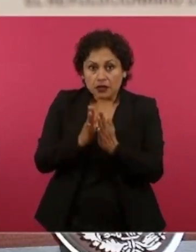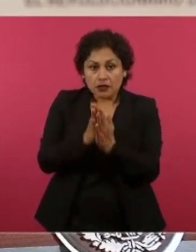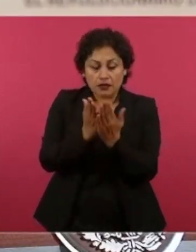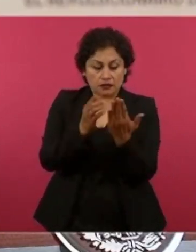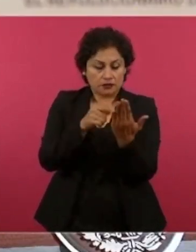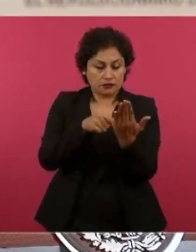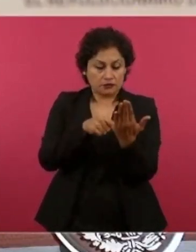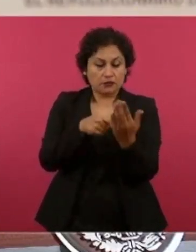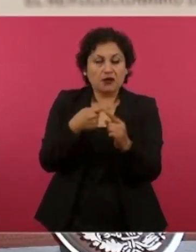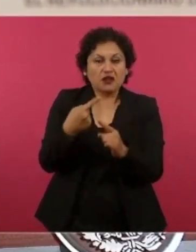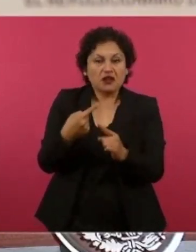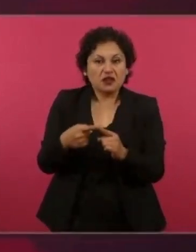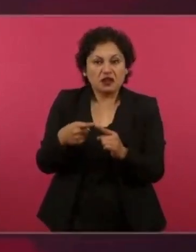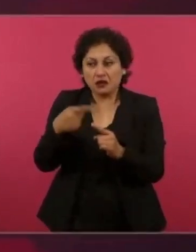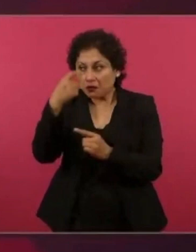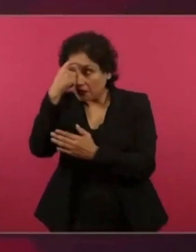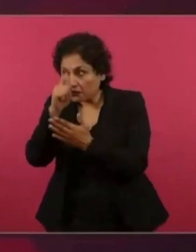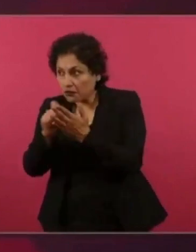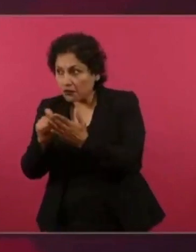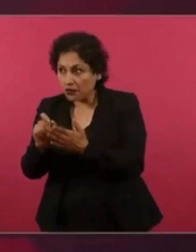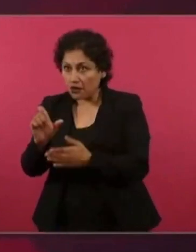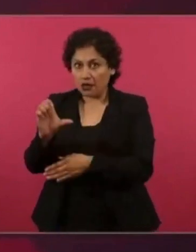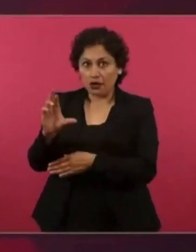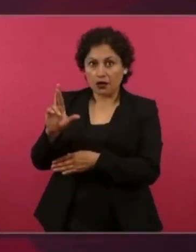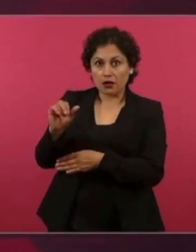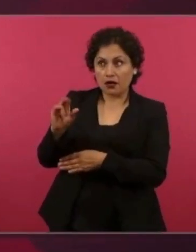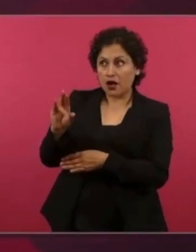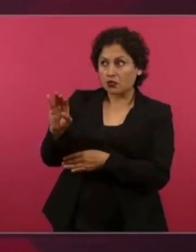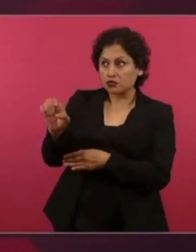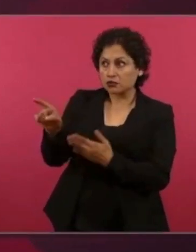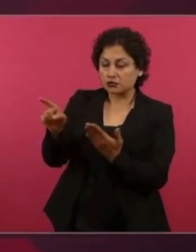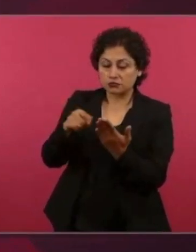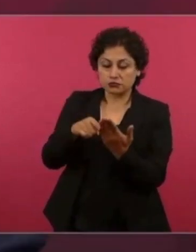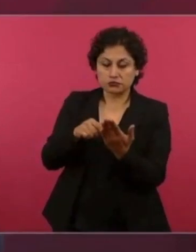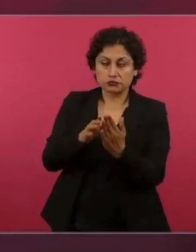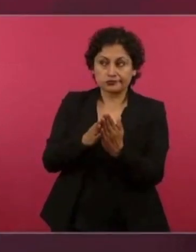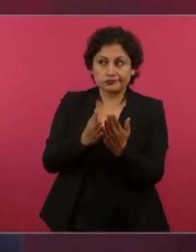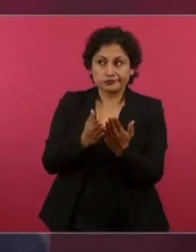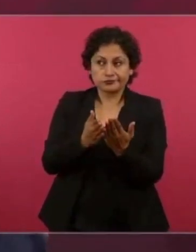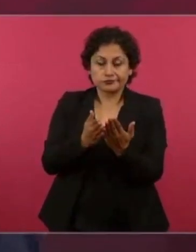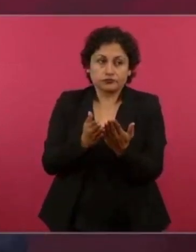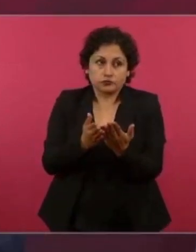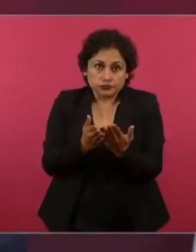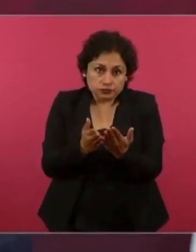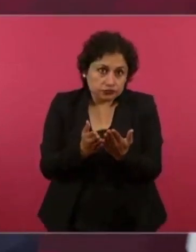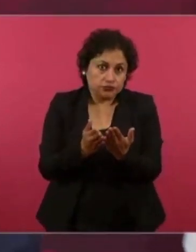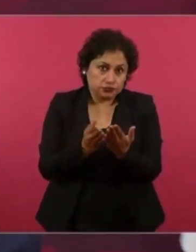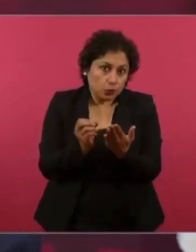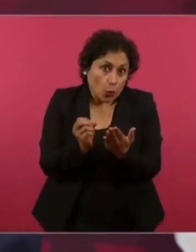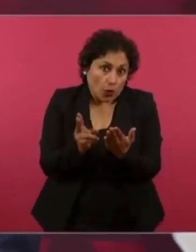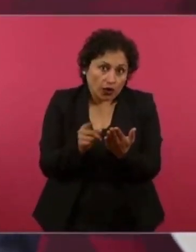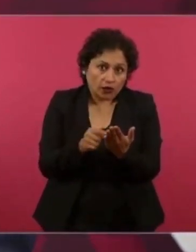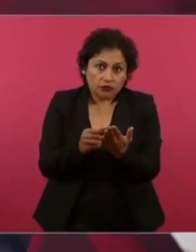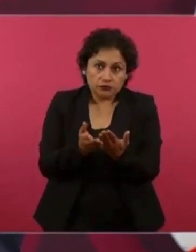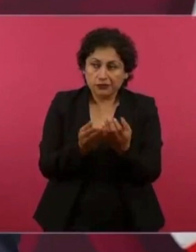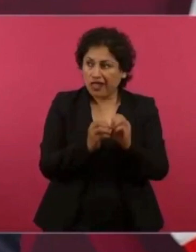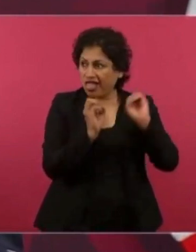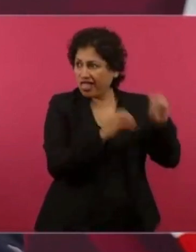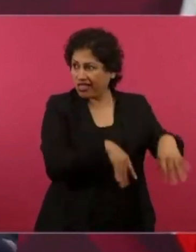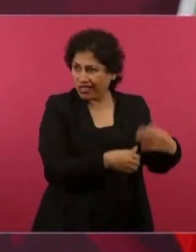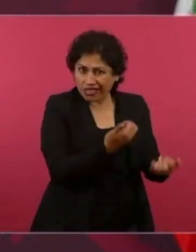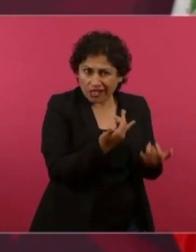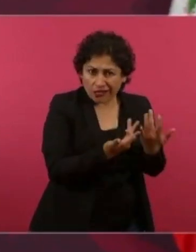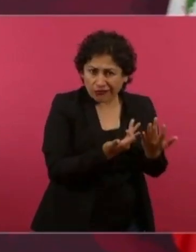y pues ni modo que lo voy a tirar o lo voy a quemar,